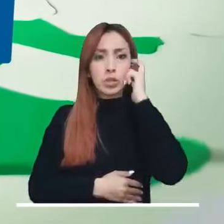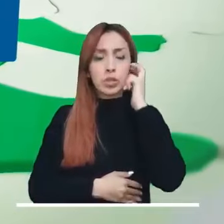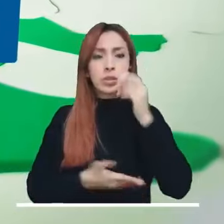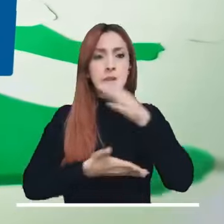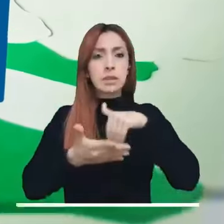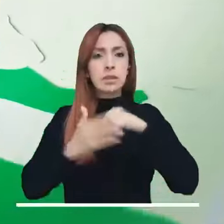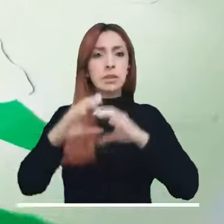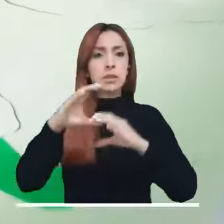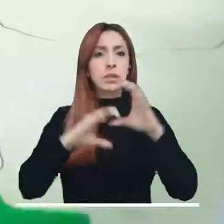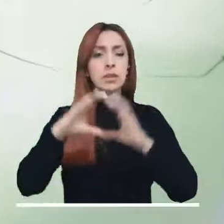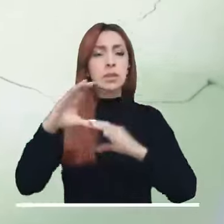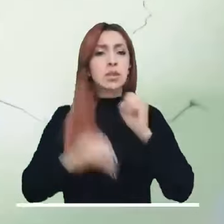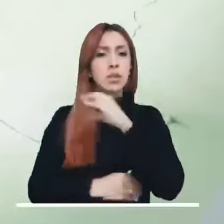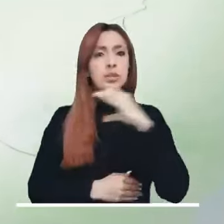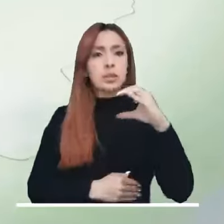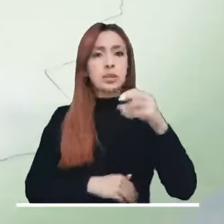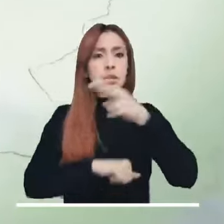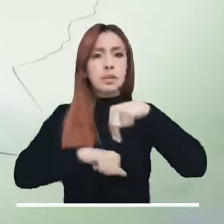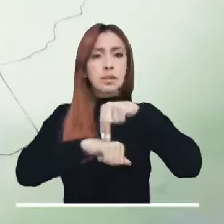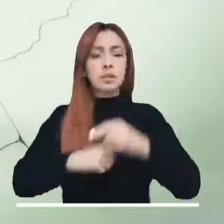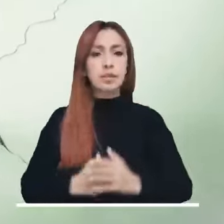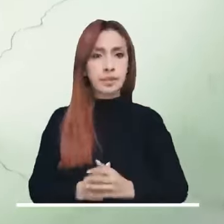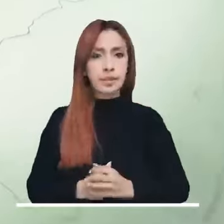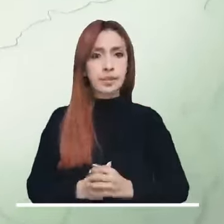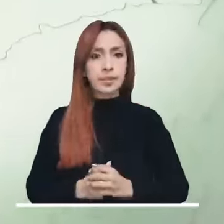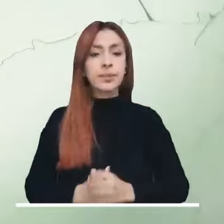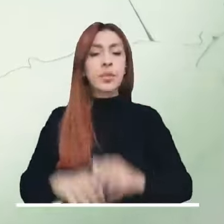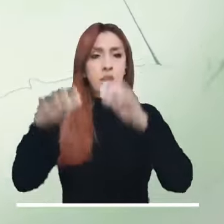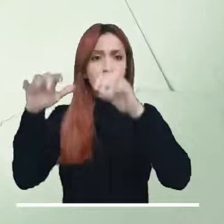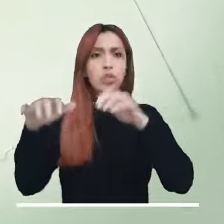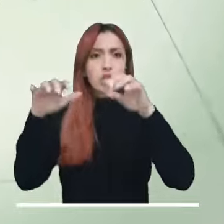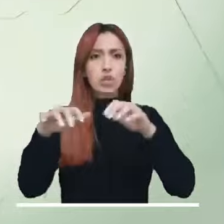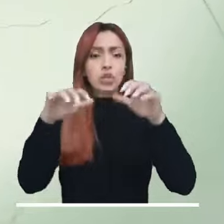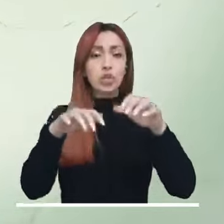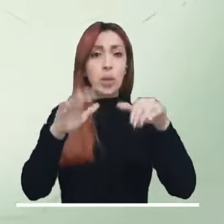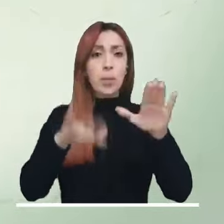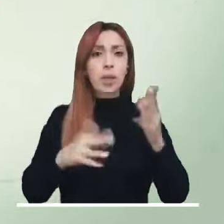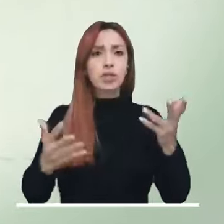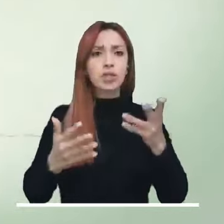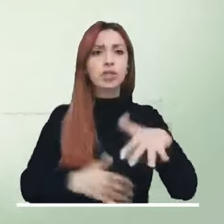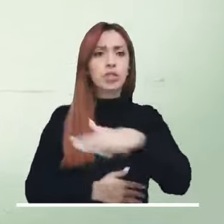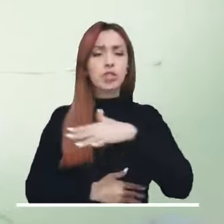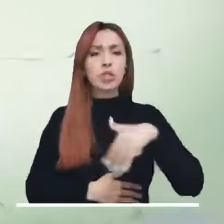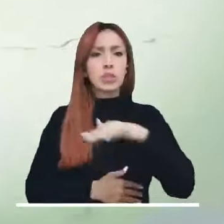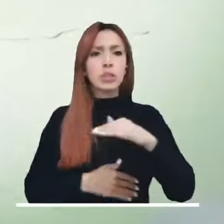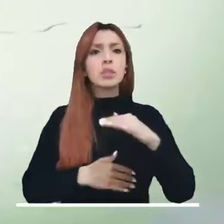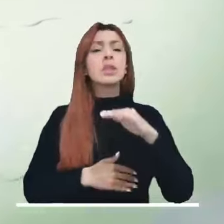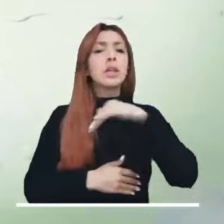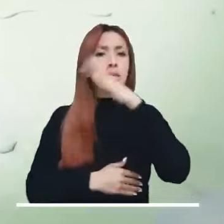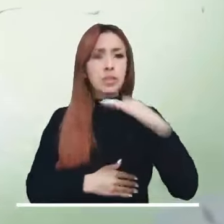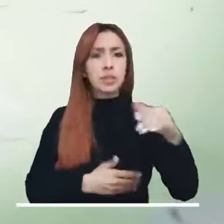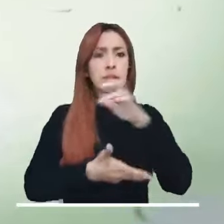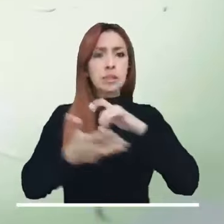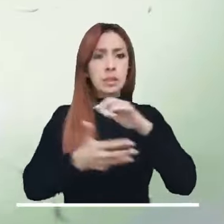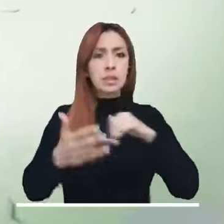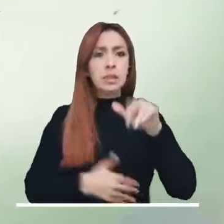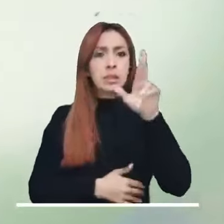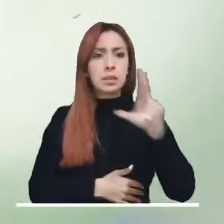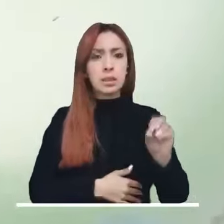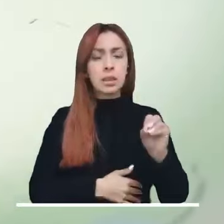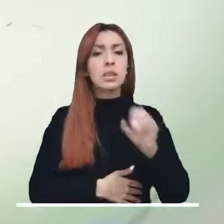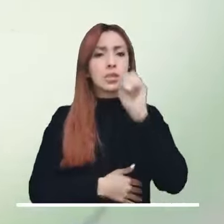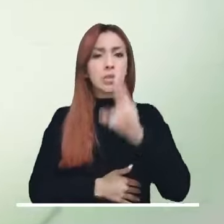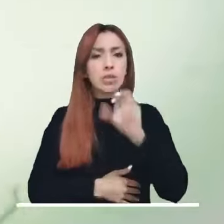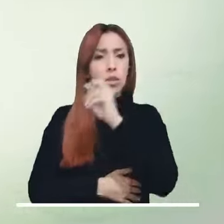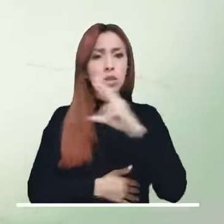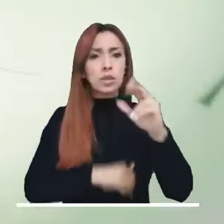Chocó, centro de Cauca y occidente de Nariño. Precipitaciones importantes en zonas de Antioquia, Santander,